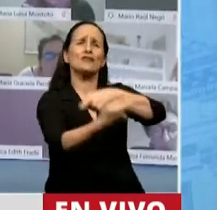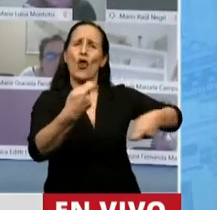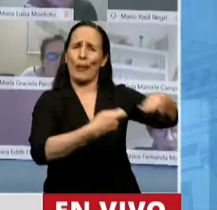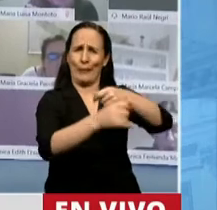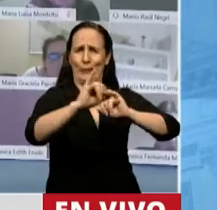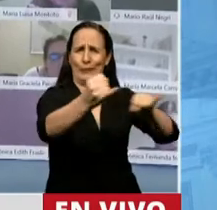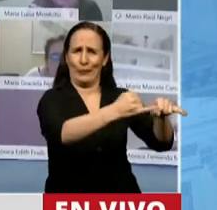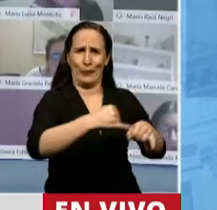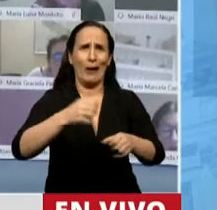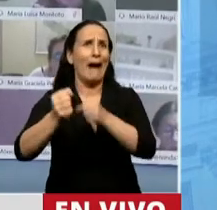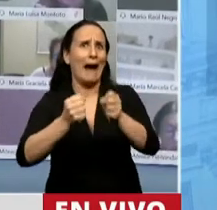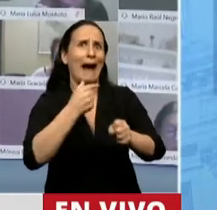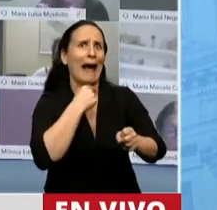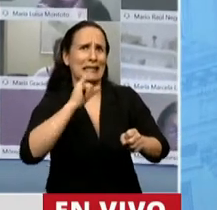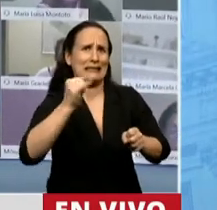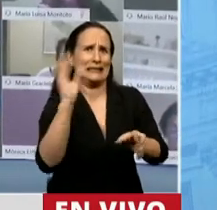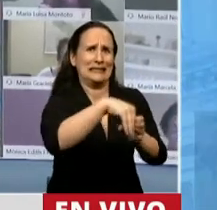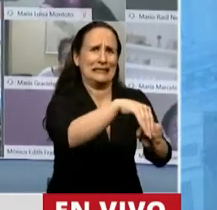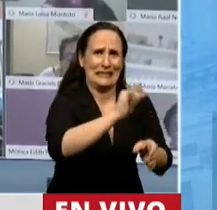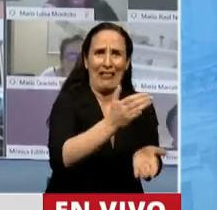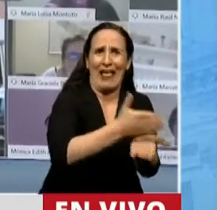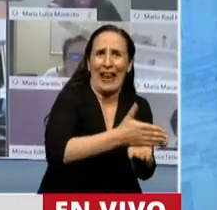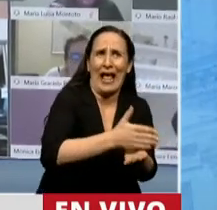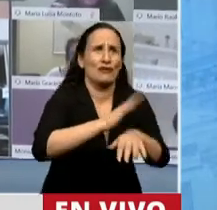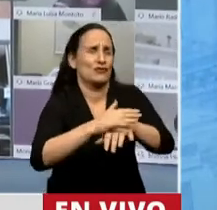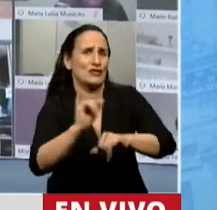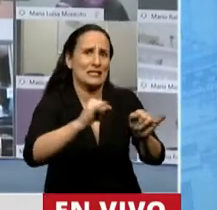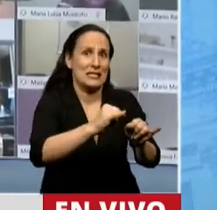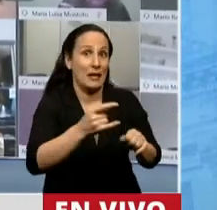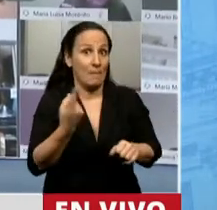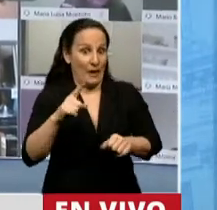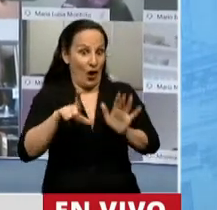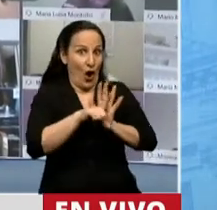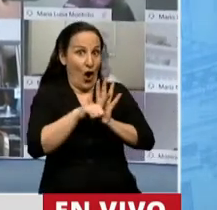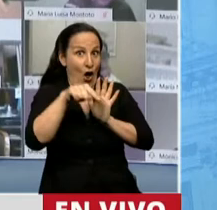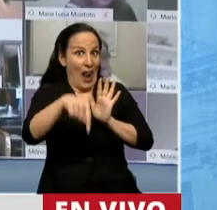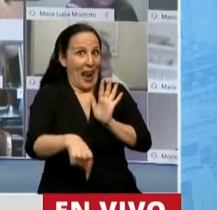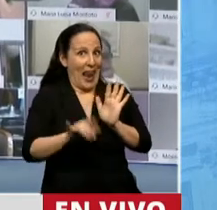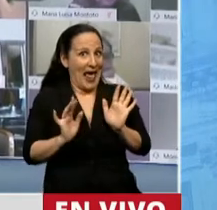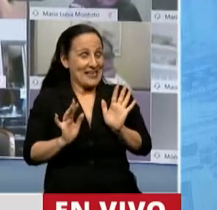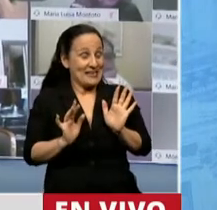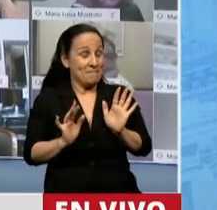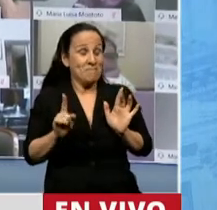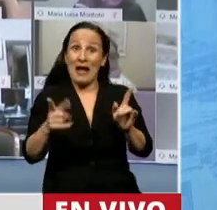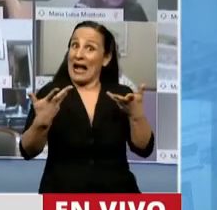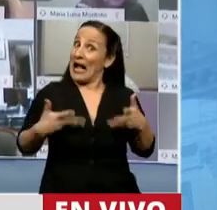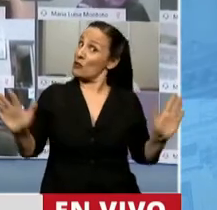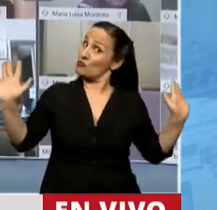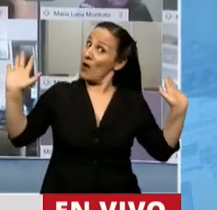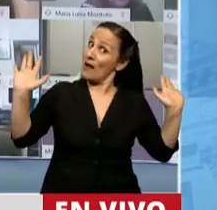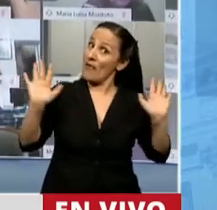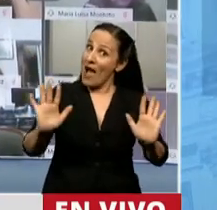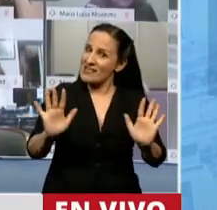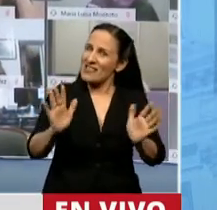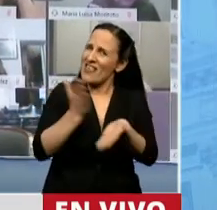tener los derechos y las responsabilidades. Ahora, cuando se trata de una ley como esta, acá, casualmente, el derecho a la